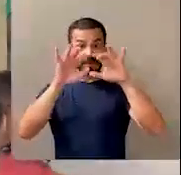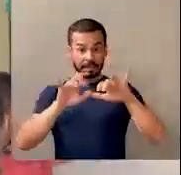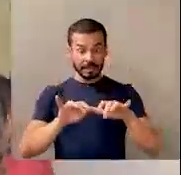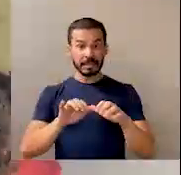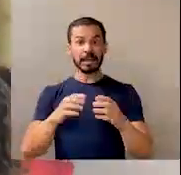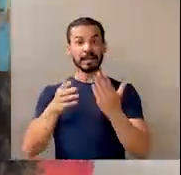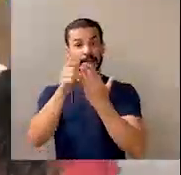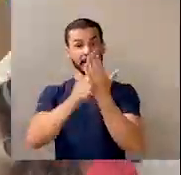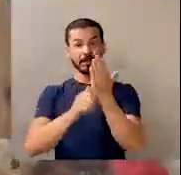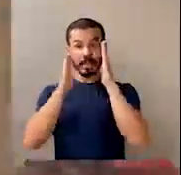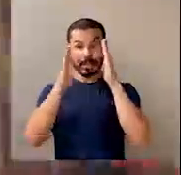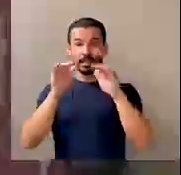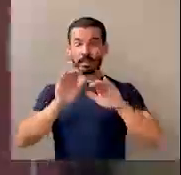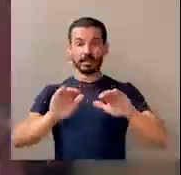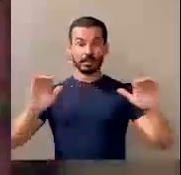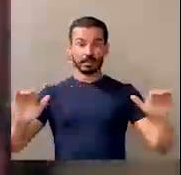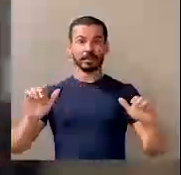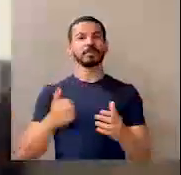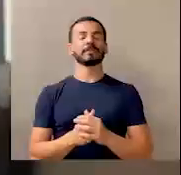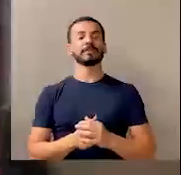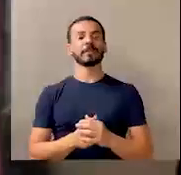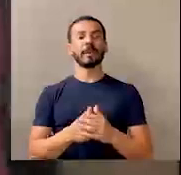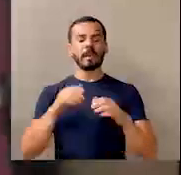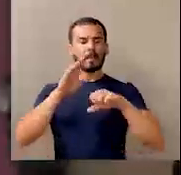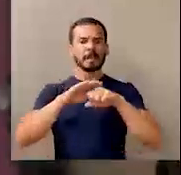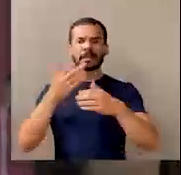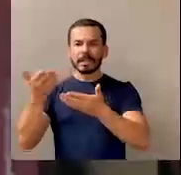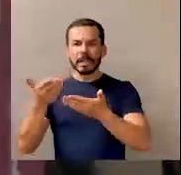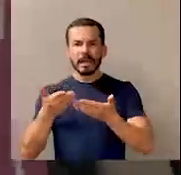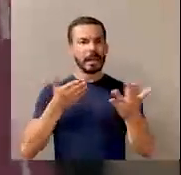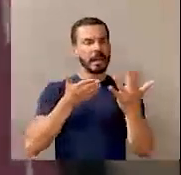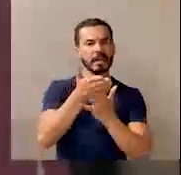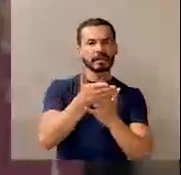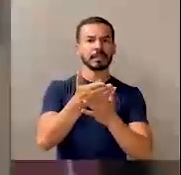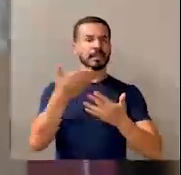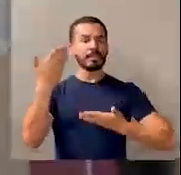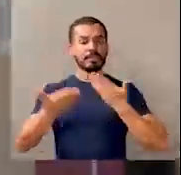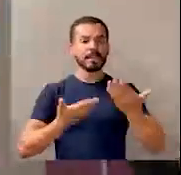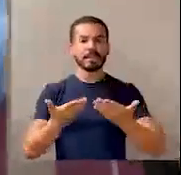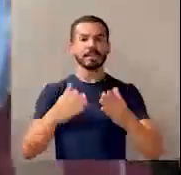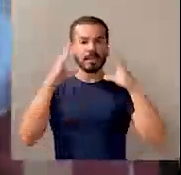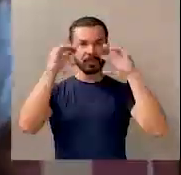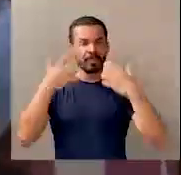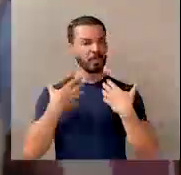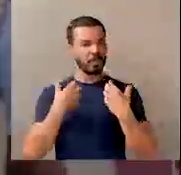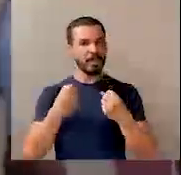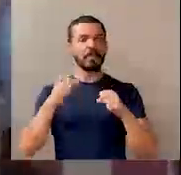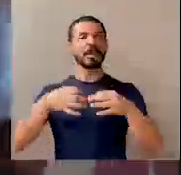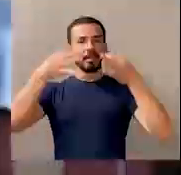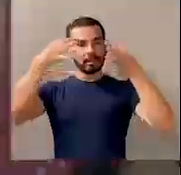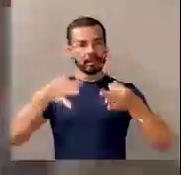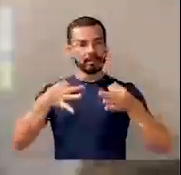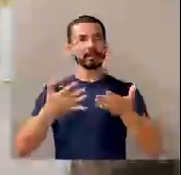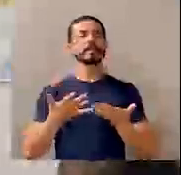expedientes de atención de las personas menores de edad, que permita extraer, acceder y facilitar datos confiables para la